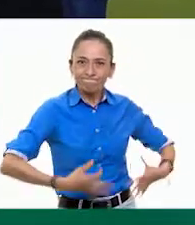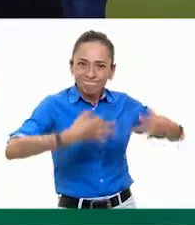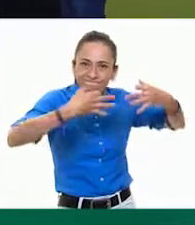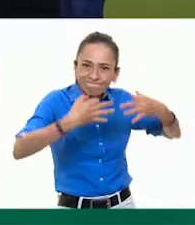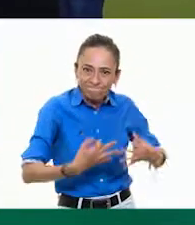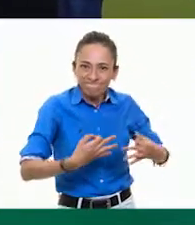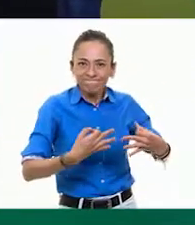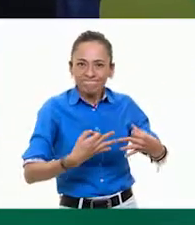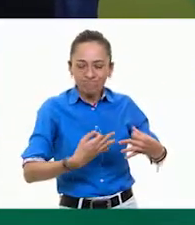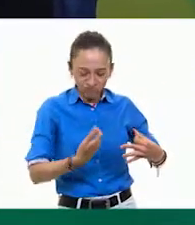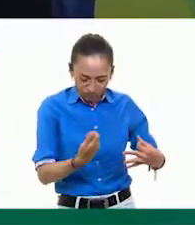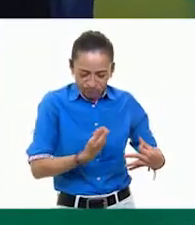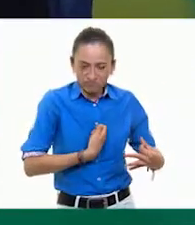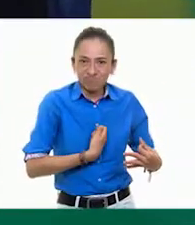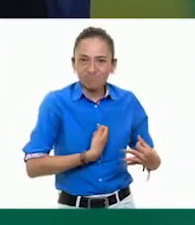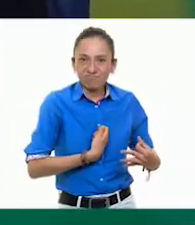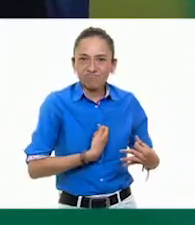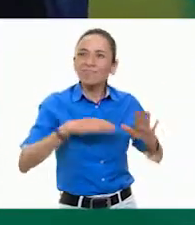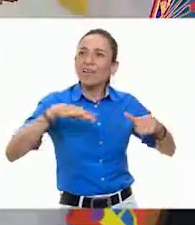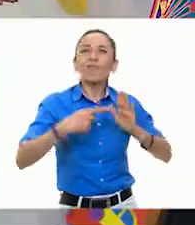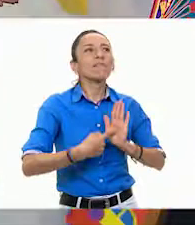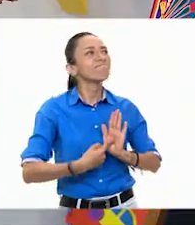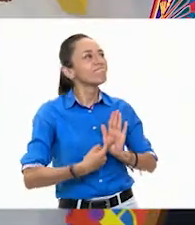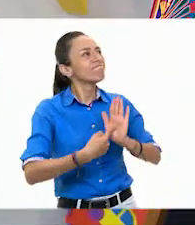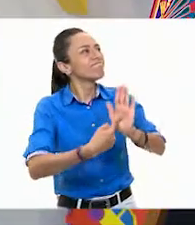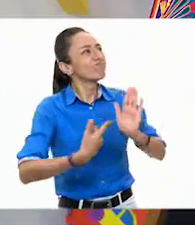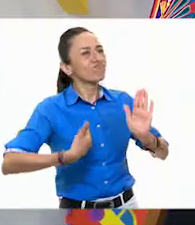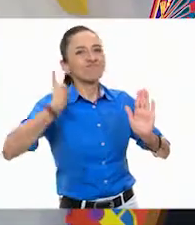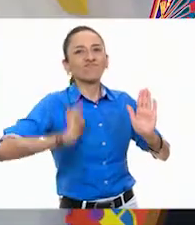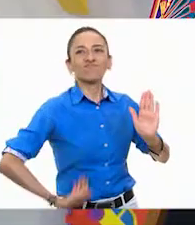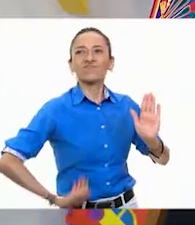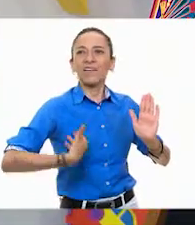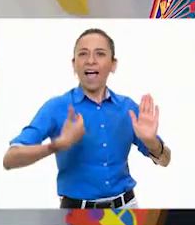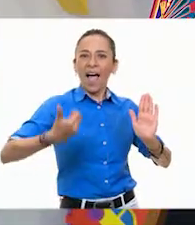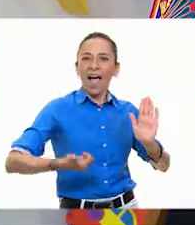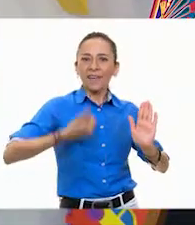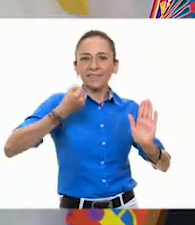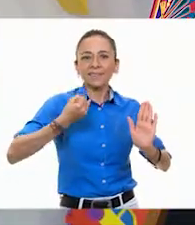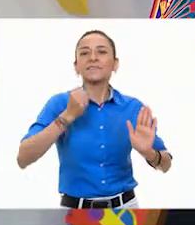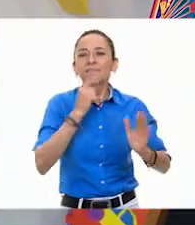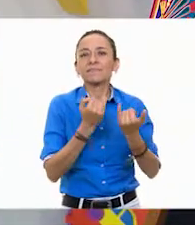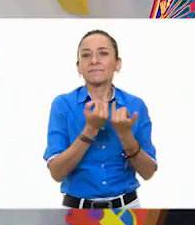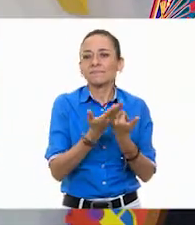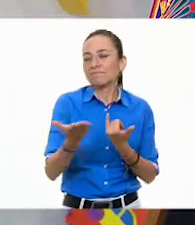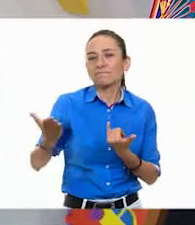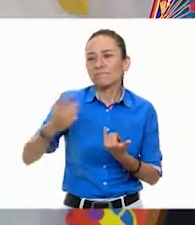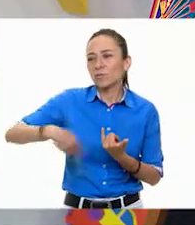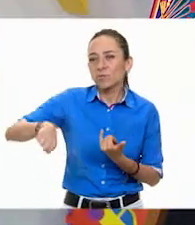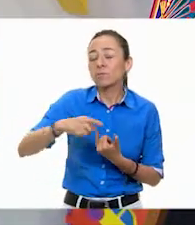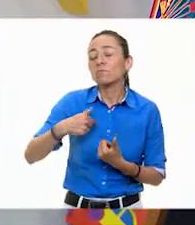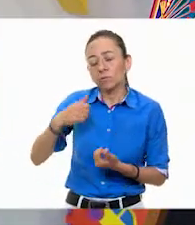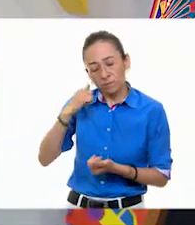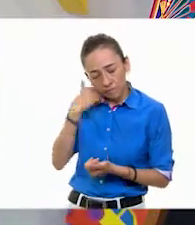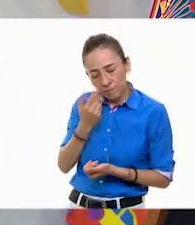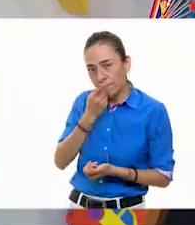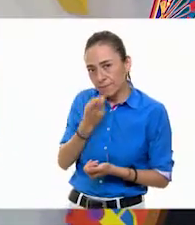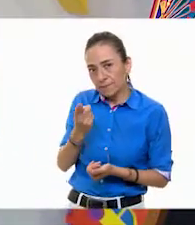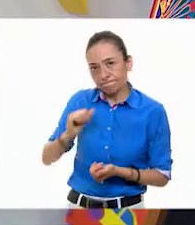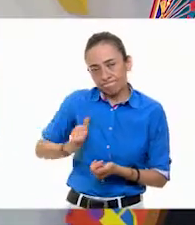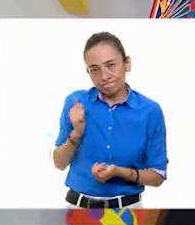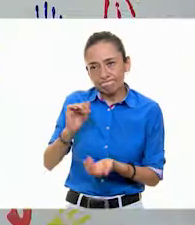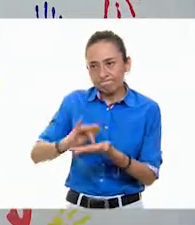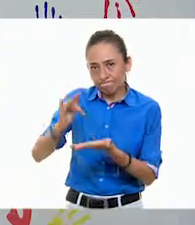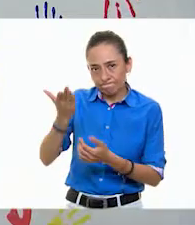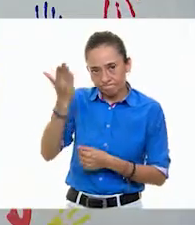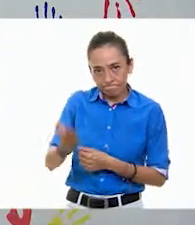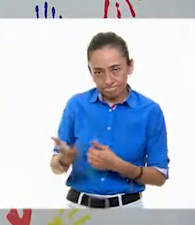dice al mundo cómo soy o cómo somos, ¿no? Sí, bueno, quiero agradecer al maestro Modesto, muchas gracias también por compartirlo y